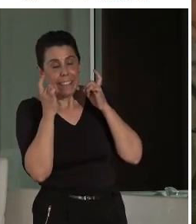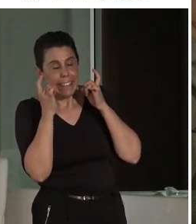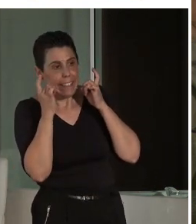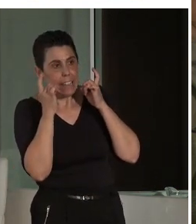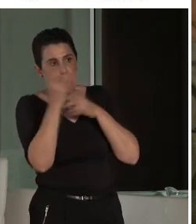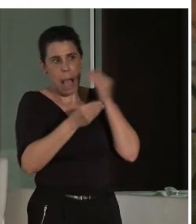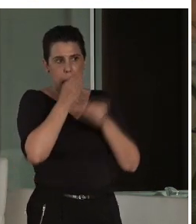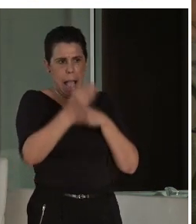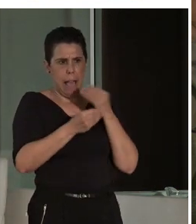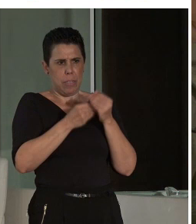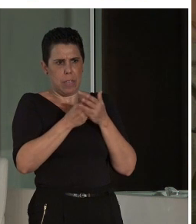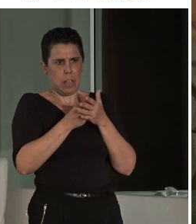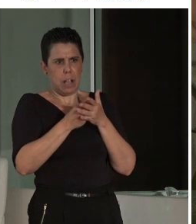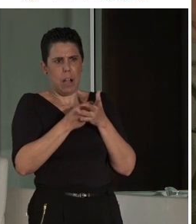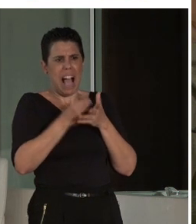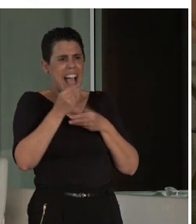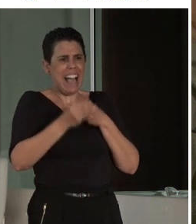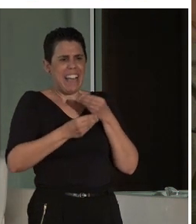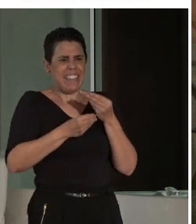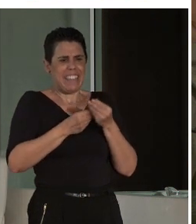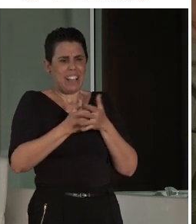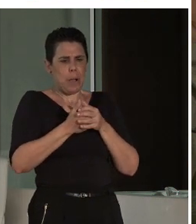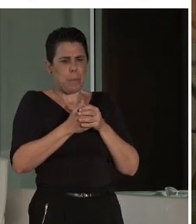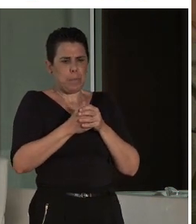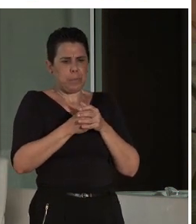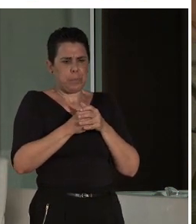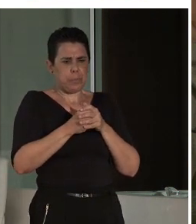alguna…